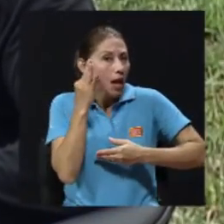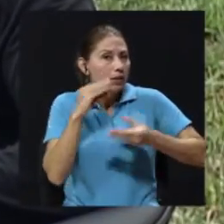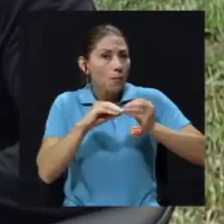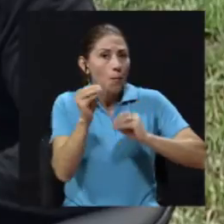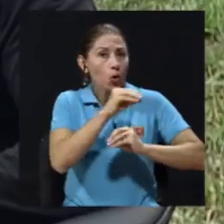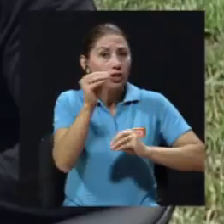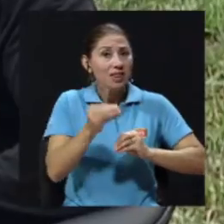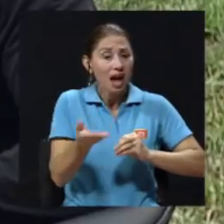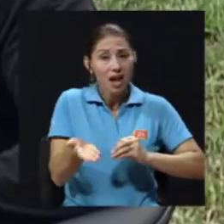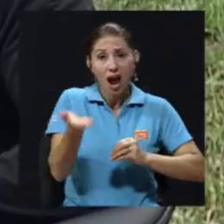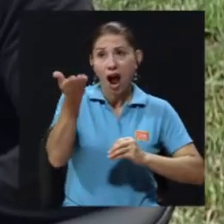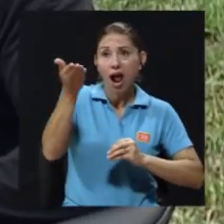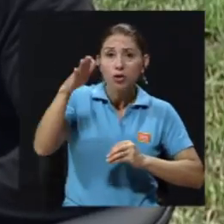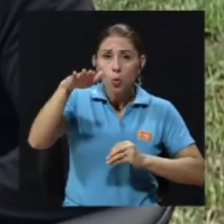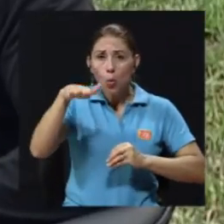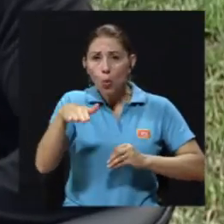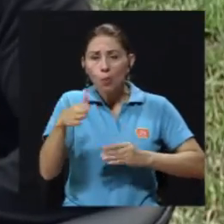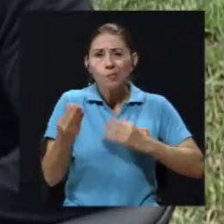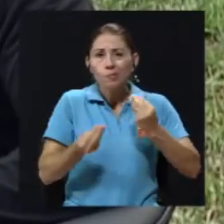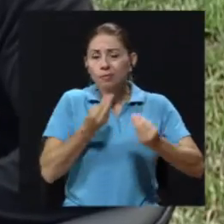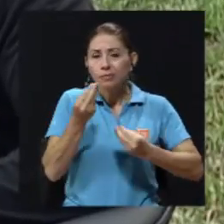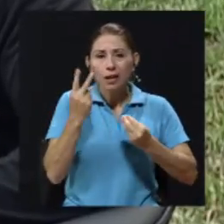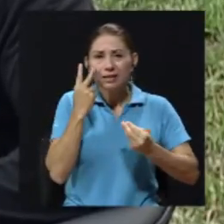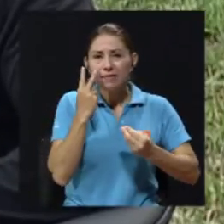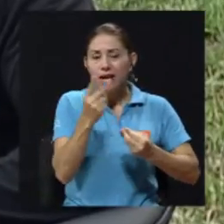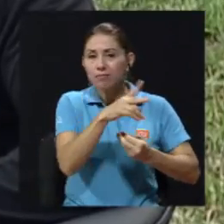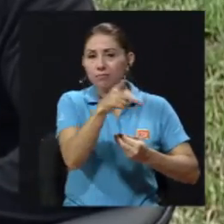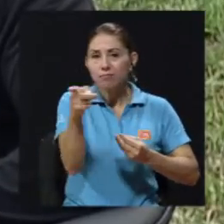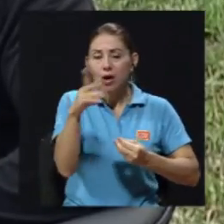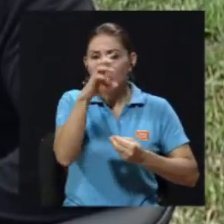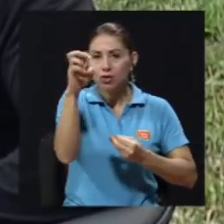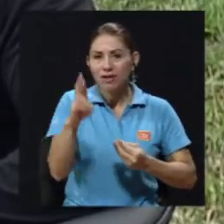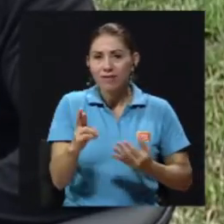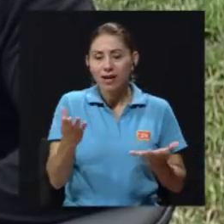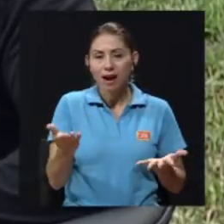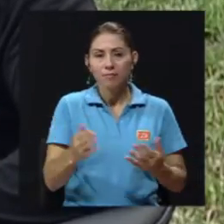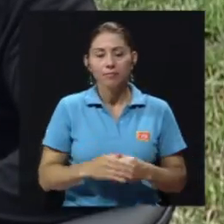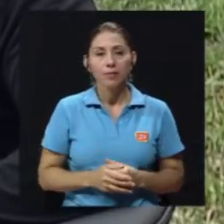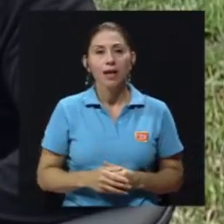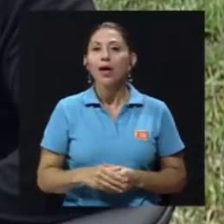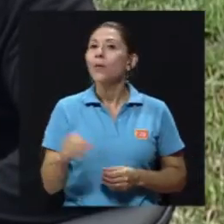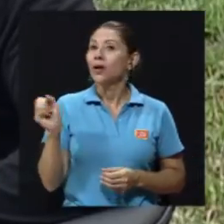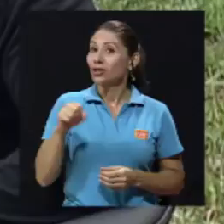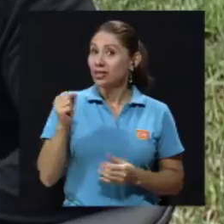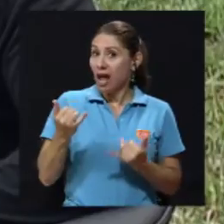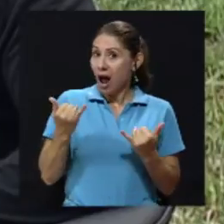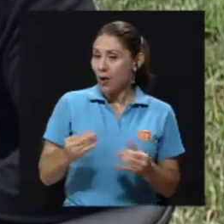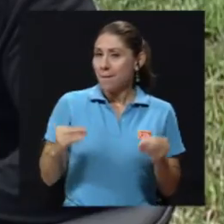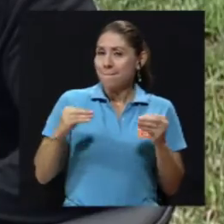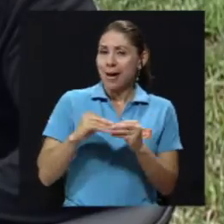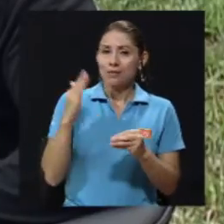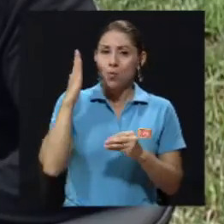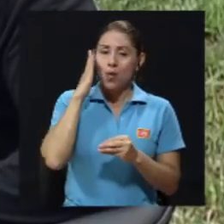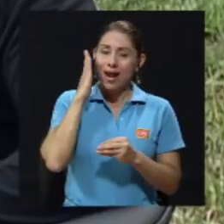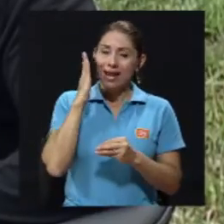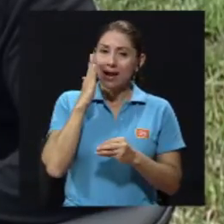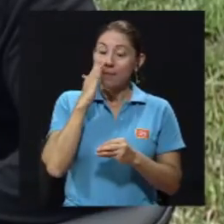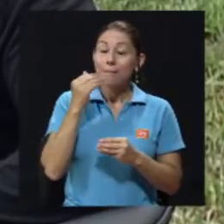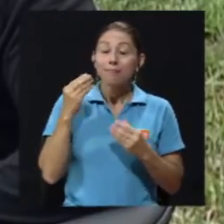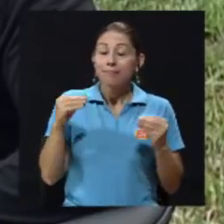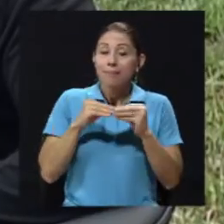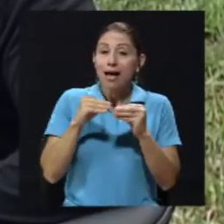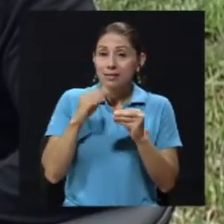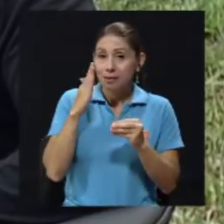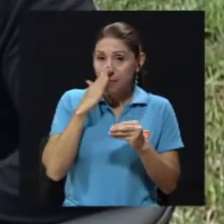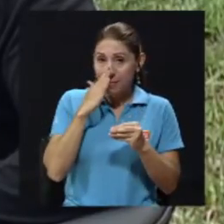comportamiento que se ha observado en nuestra población costarricense? Bueno, sí ha aumentado. Exactamente no son